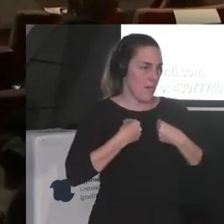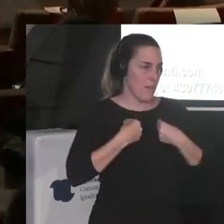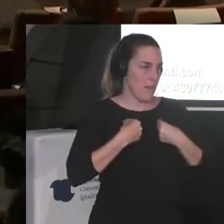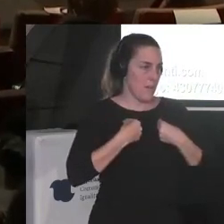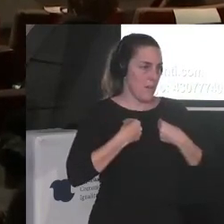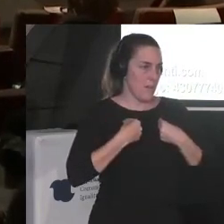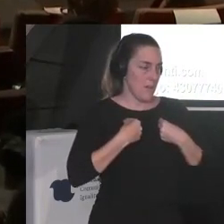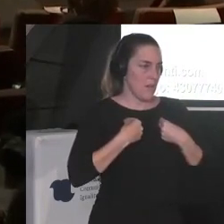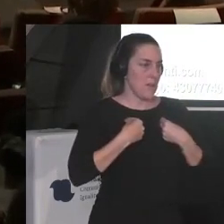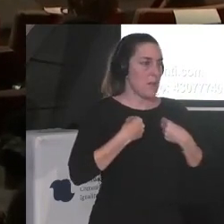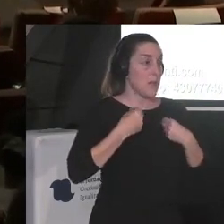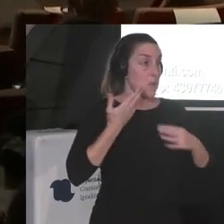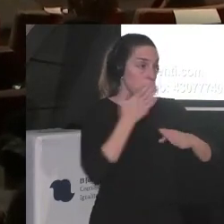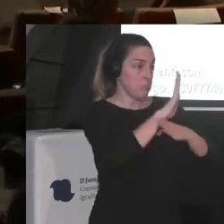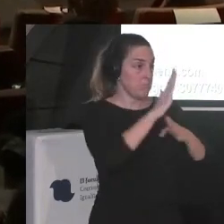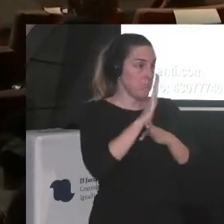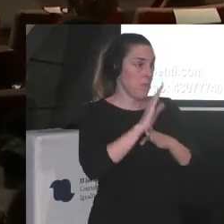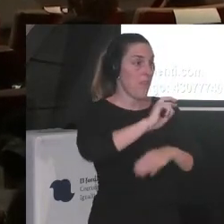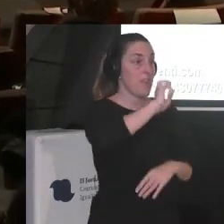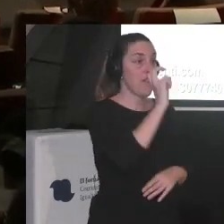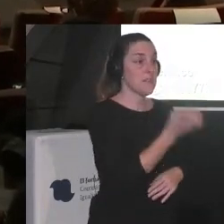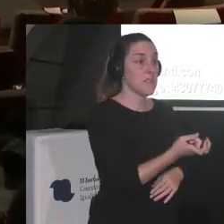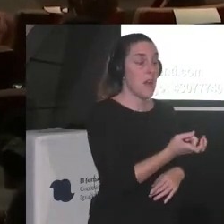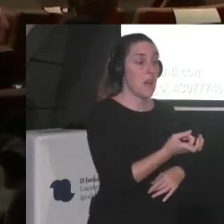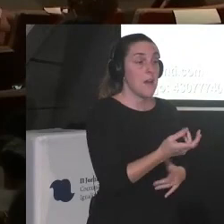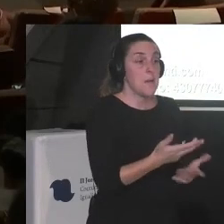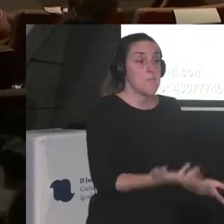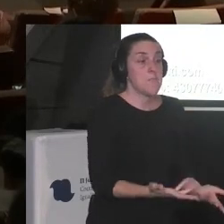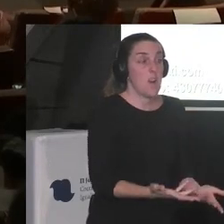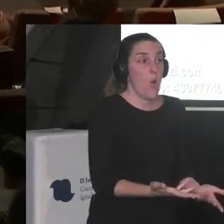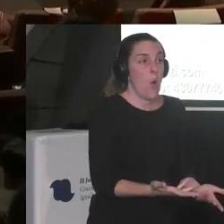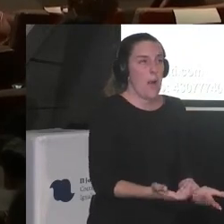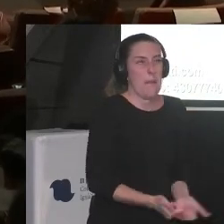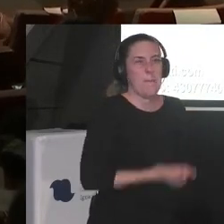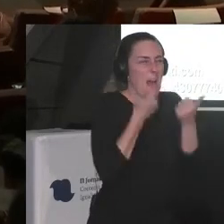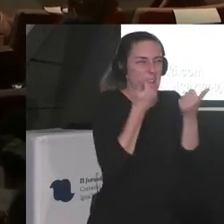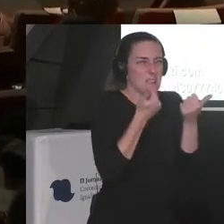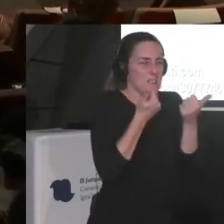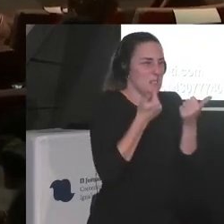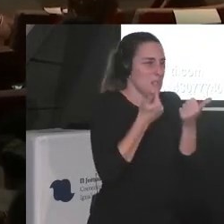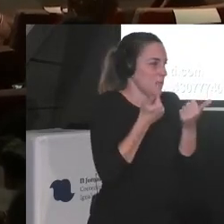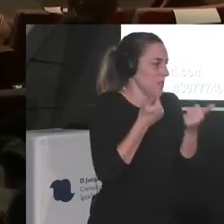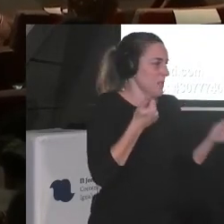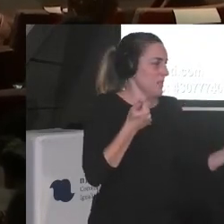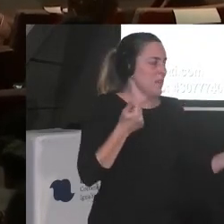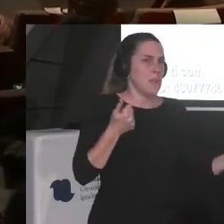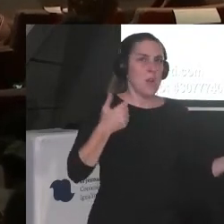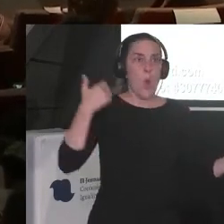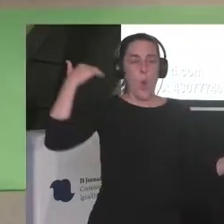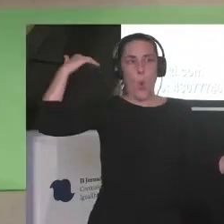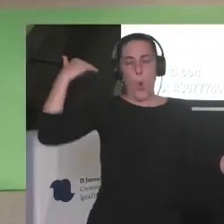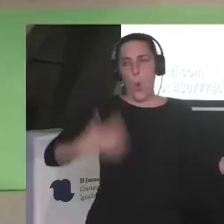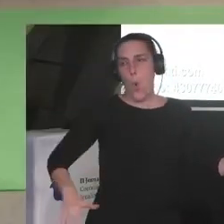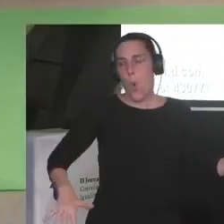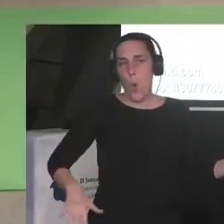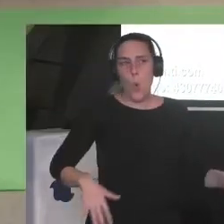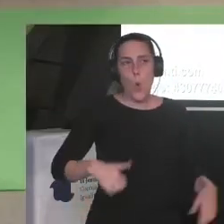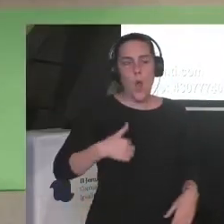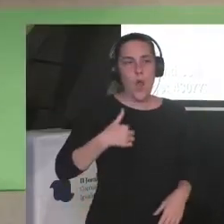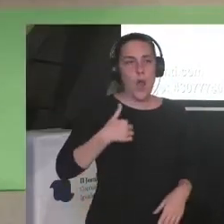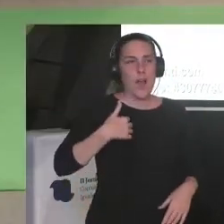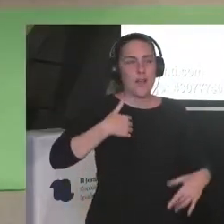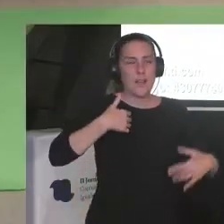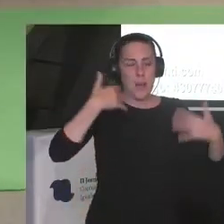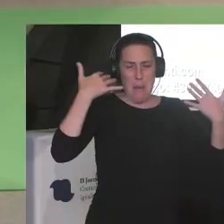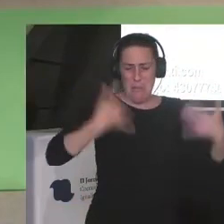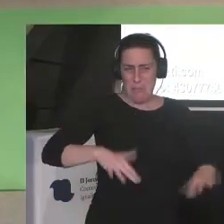muestro diversidad pero aún así al final no sé qué más podemos hacer Uy si yo hubiera sabido lo machista lo machista